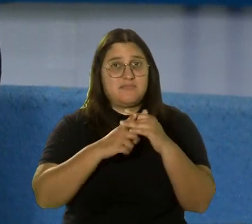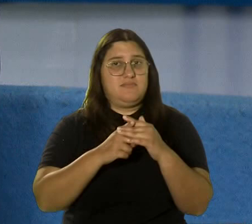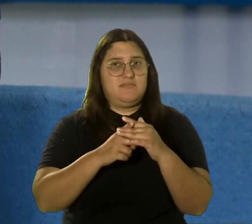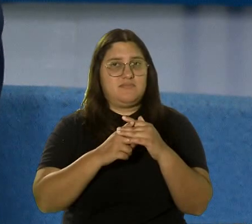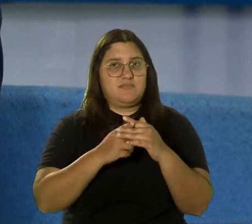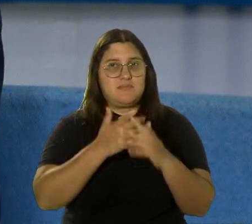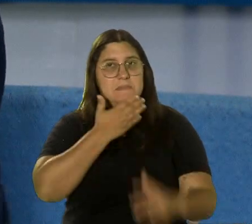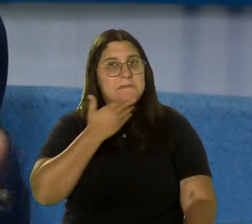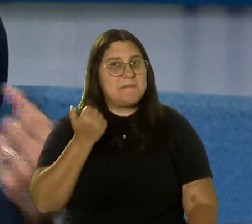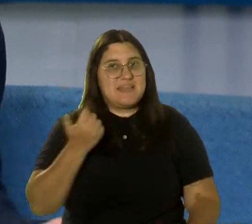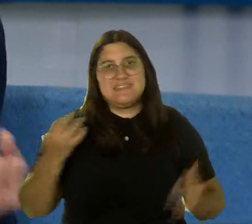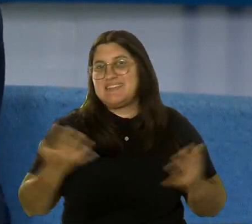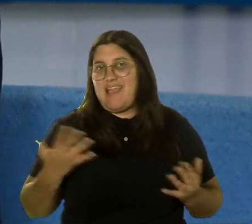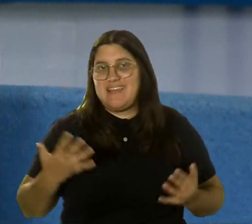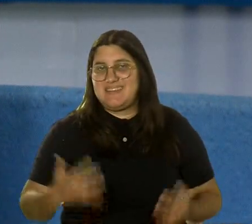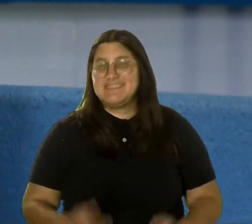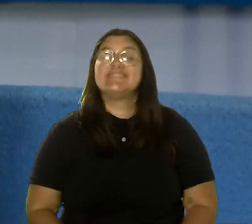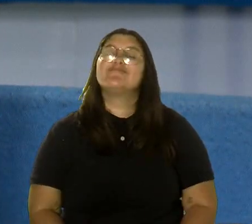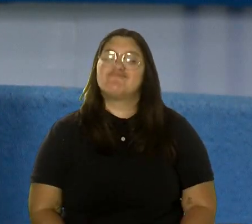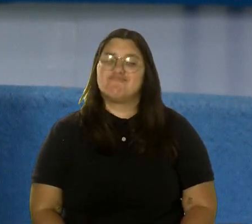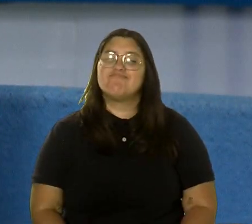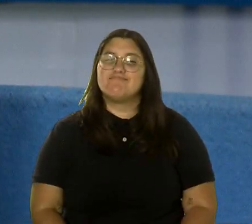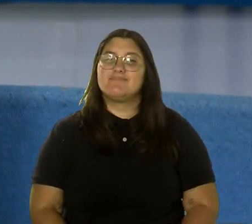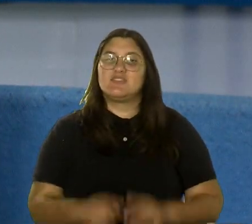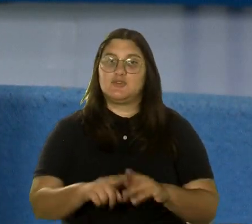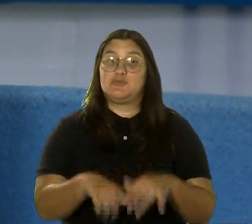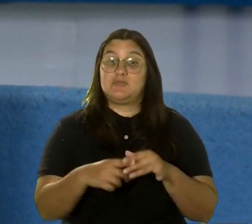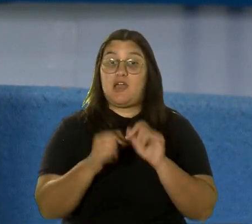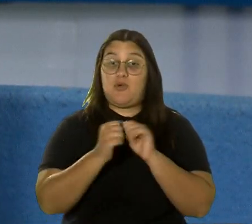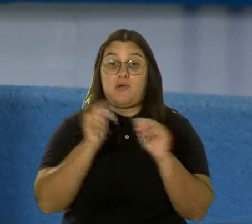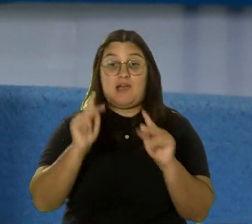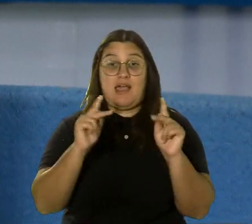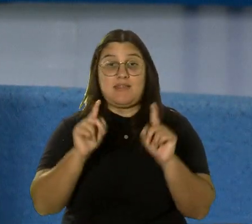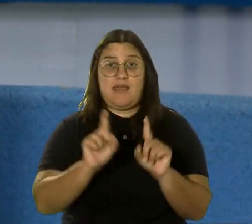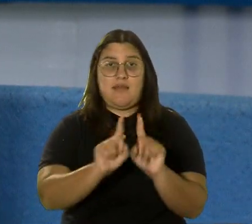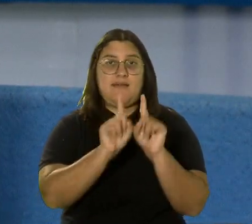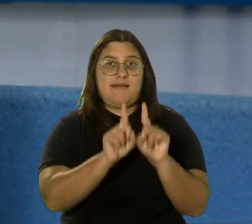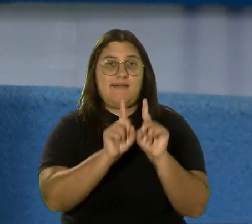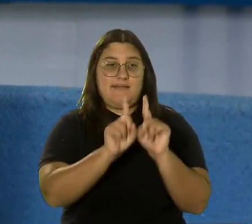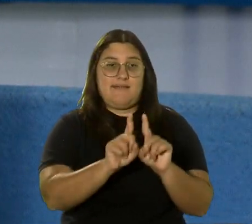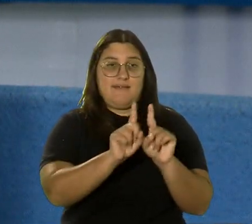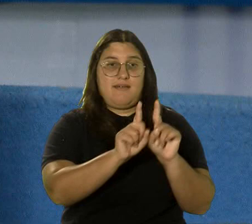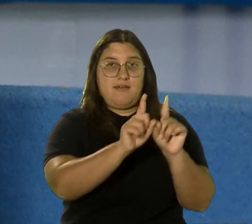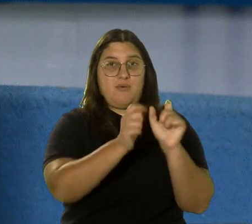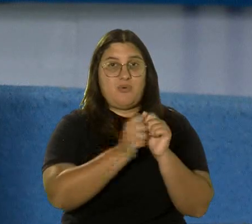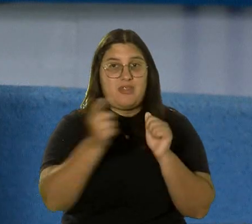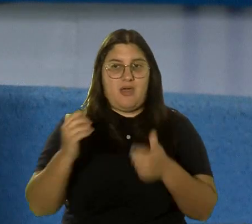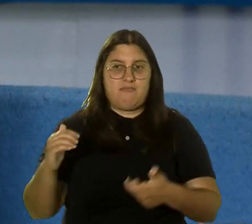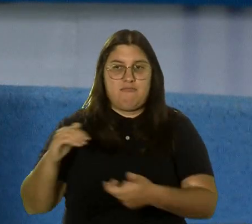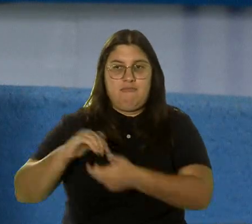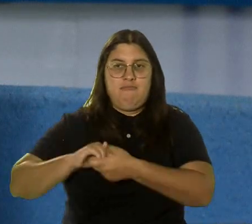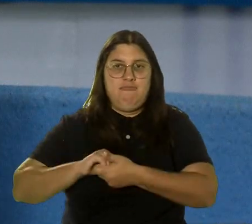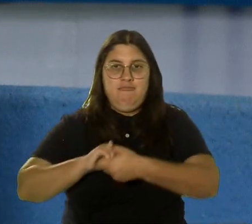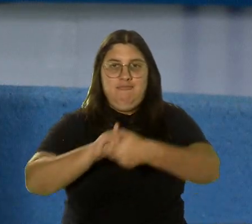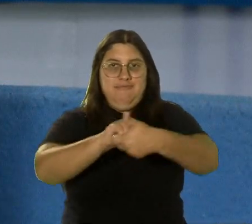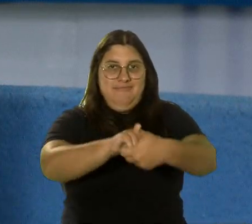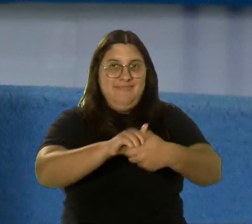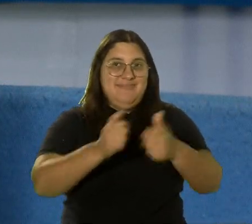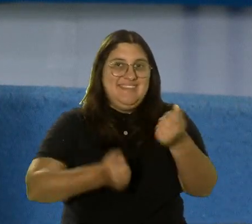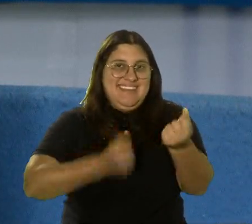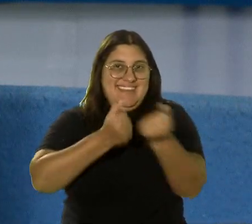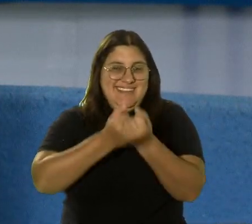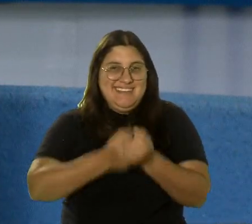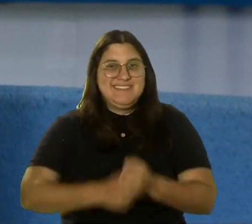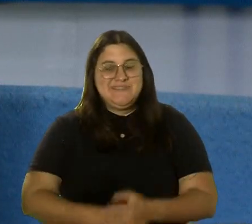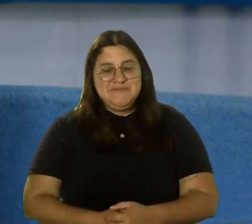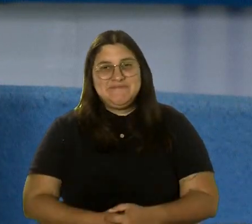mejor comienzo que ir de la mano de gente que ha pasado por un proceso como el tuyo? ¿Y qué mejor comienzo que aprendiendo, como